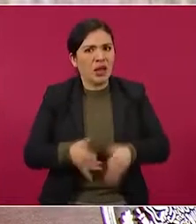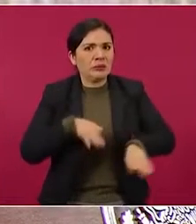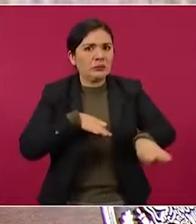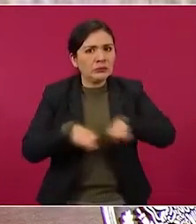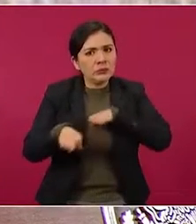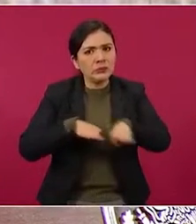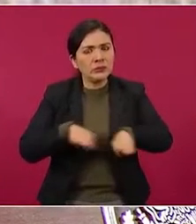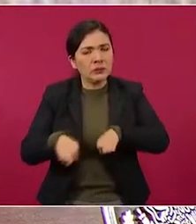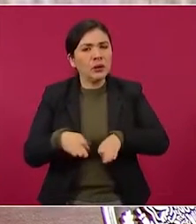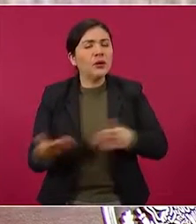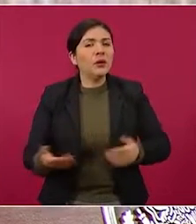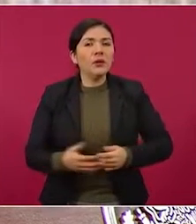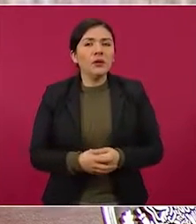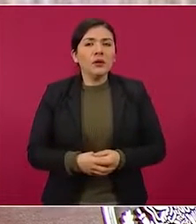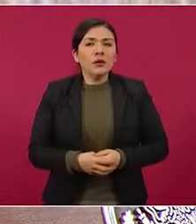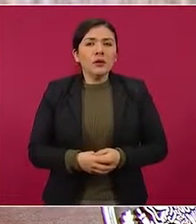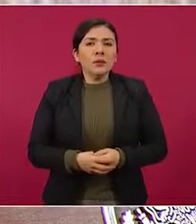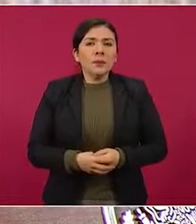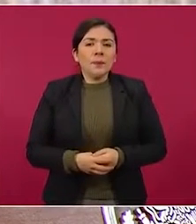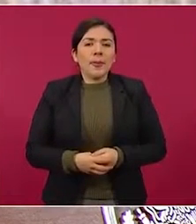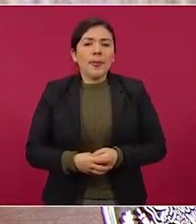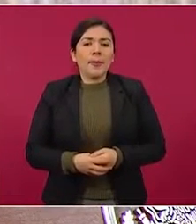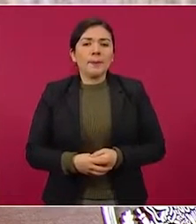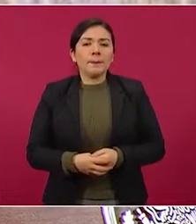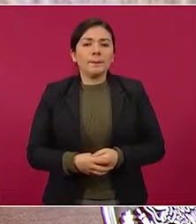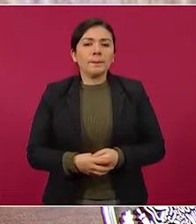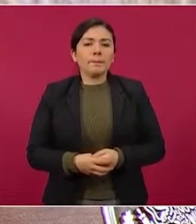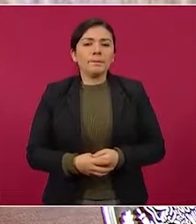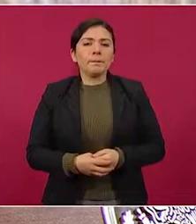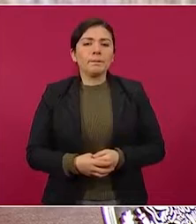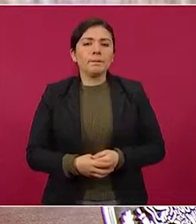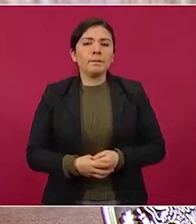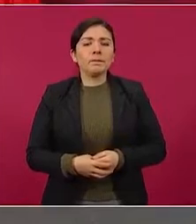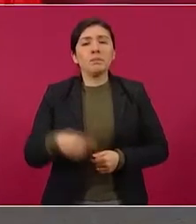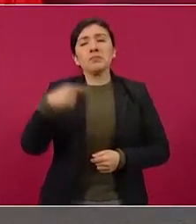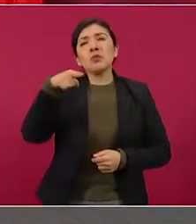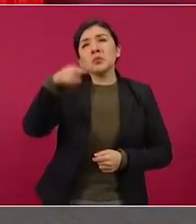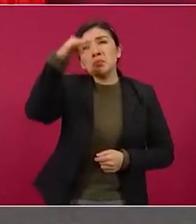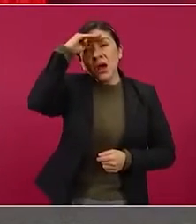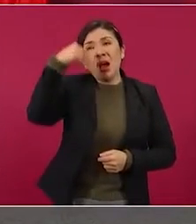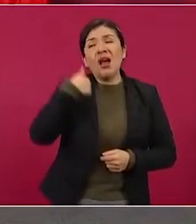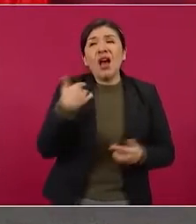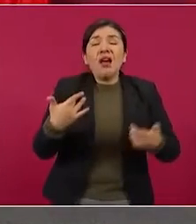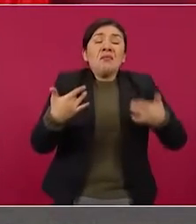indolentes,